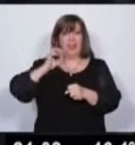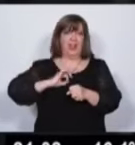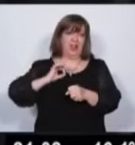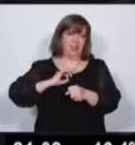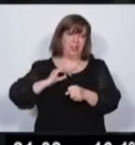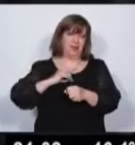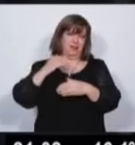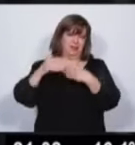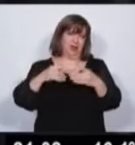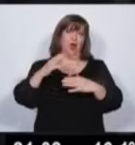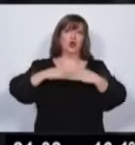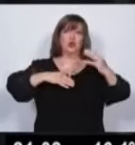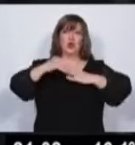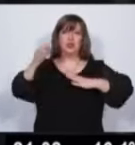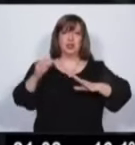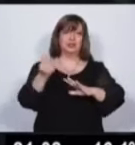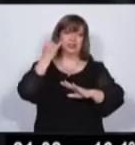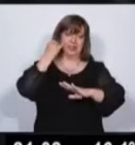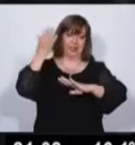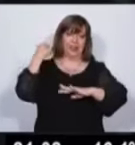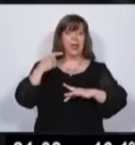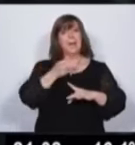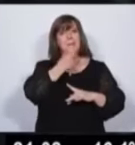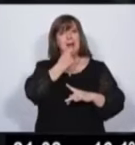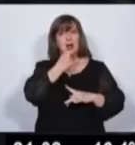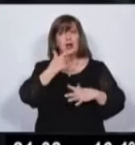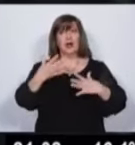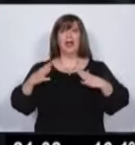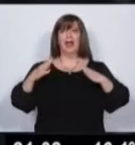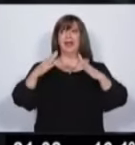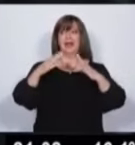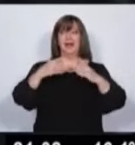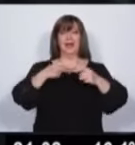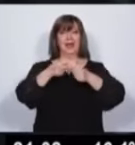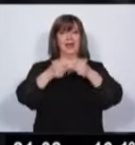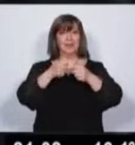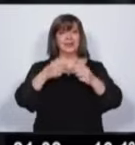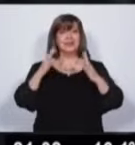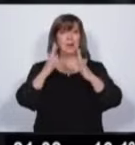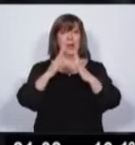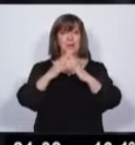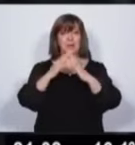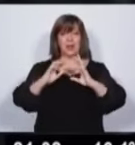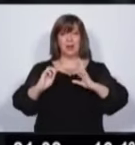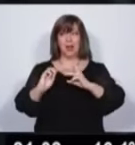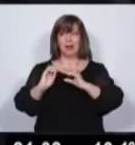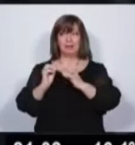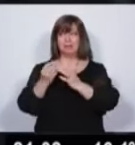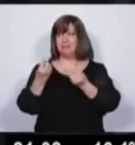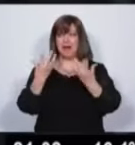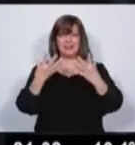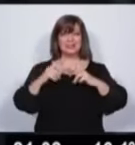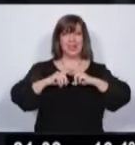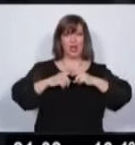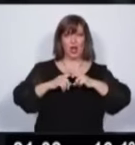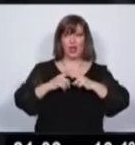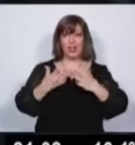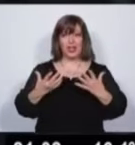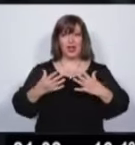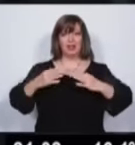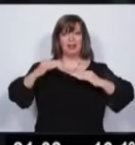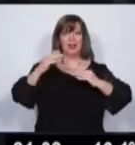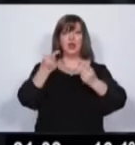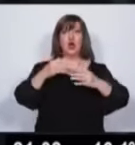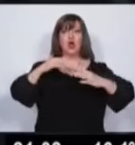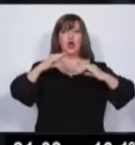tradicional. Por eso lo que planteamos es la industria de la vivienda modular. Tenemos la materia prima, tenemos los recursos tecnológicos, hagámoslo,